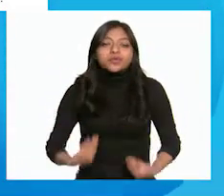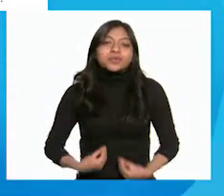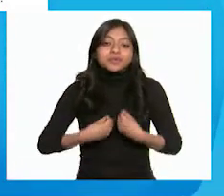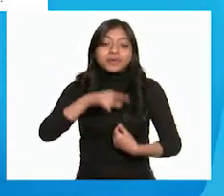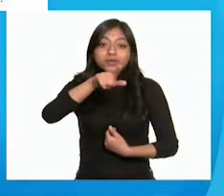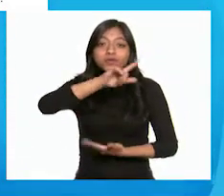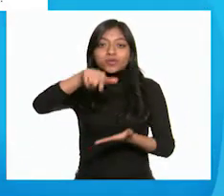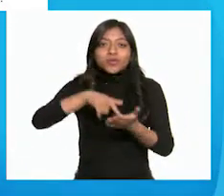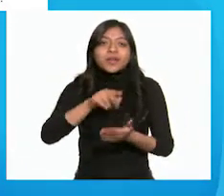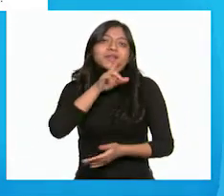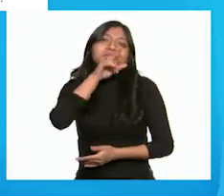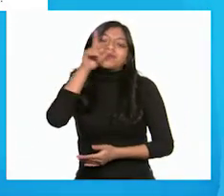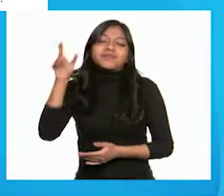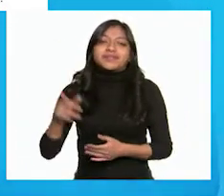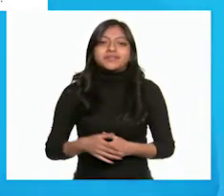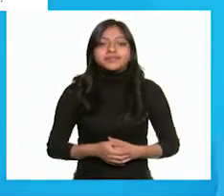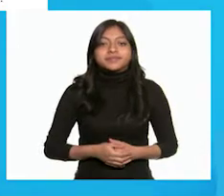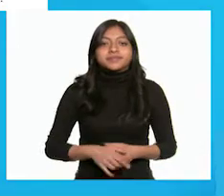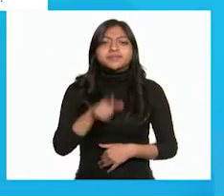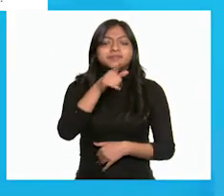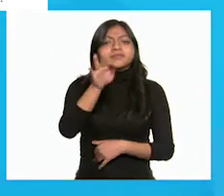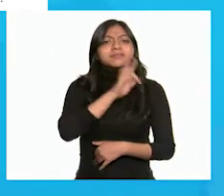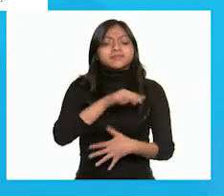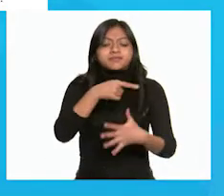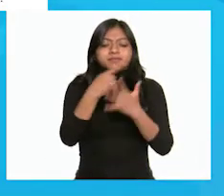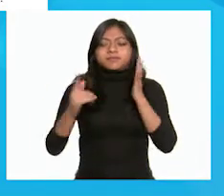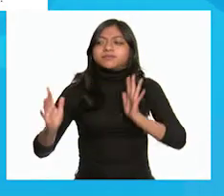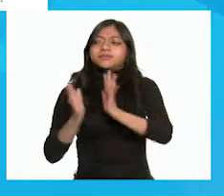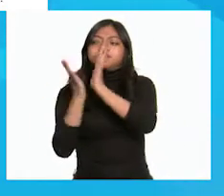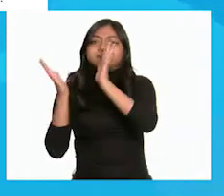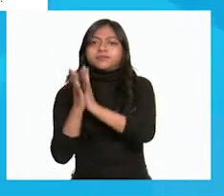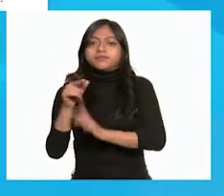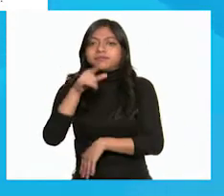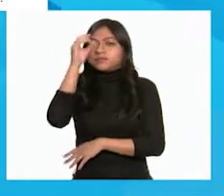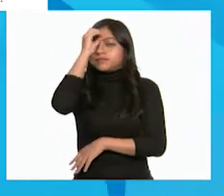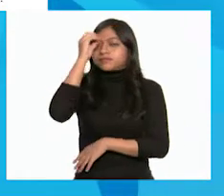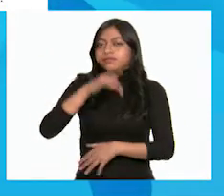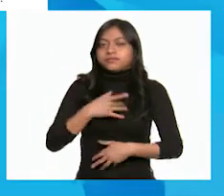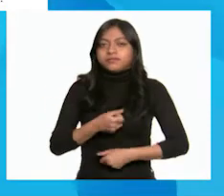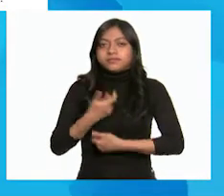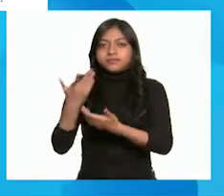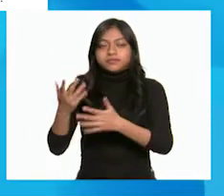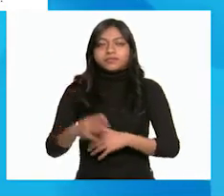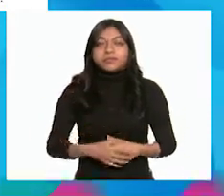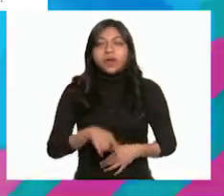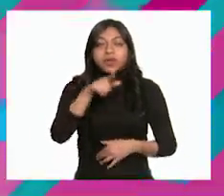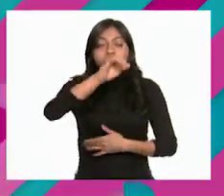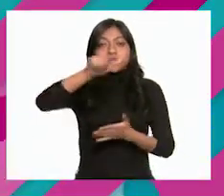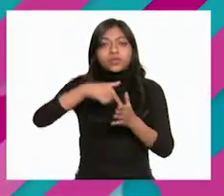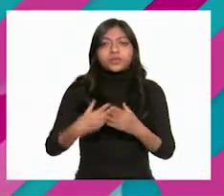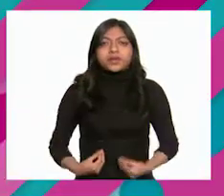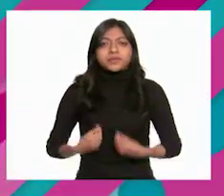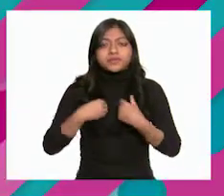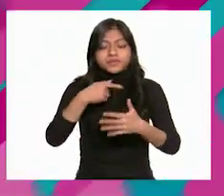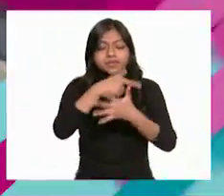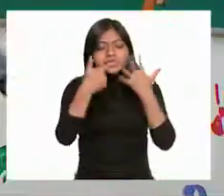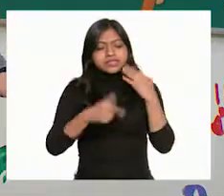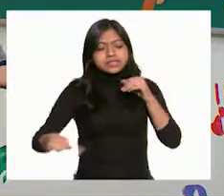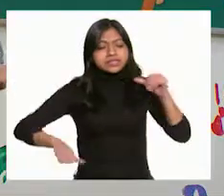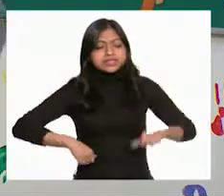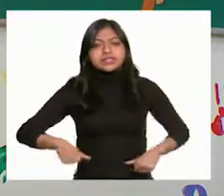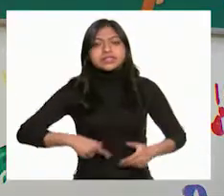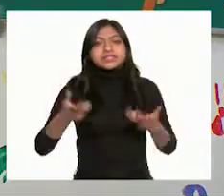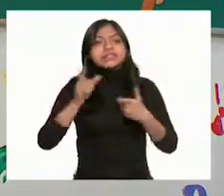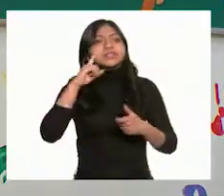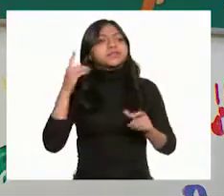muchas formas para que las niñas y los niños participen en su comunidad. ¿Qué actividades se realizan en tu comunidad a favor del medio